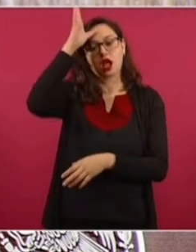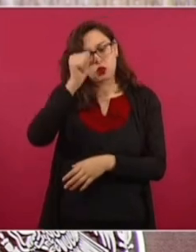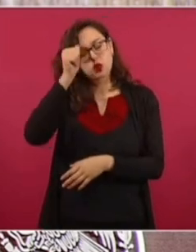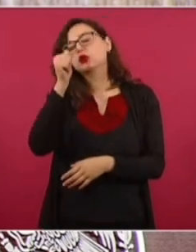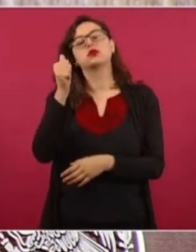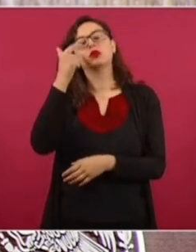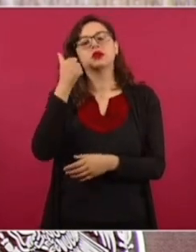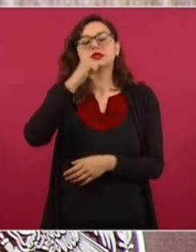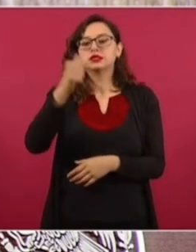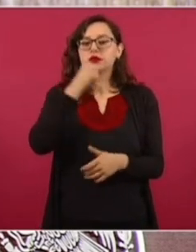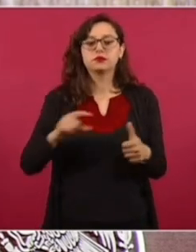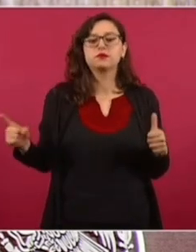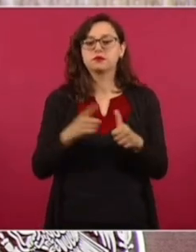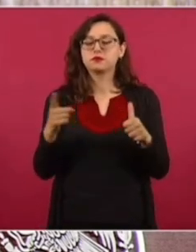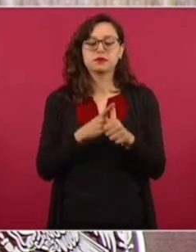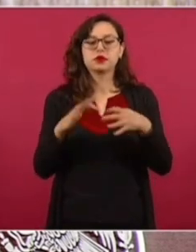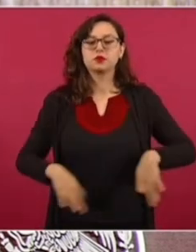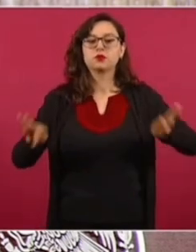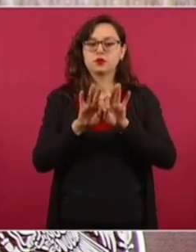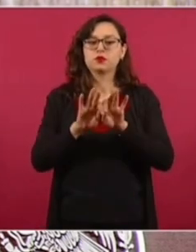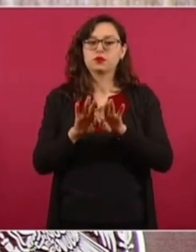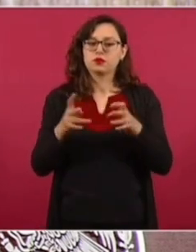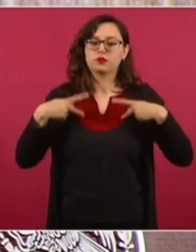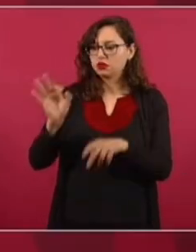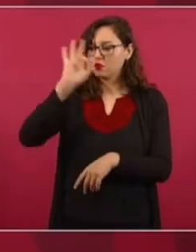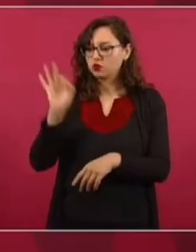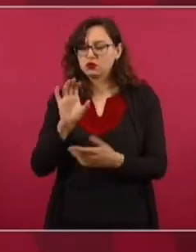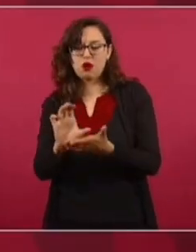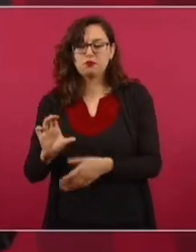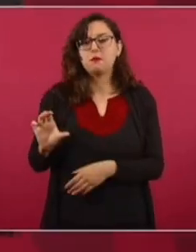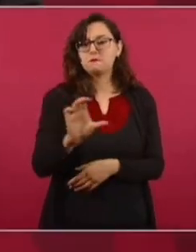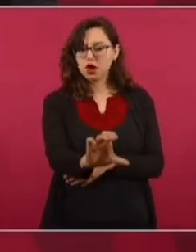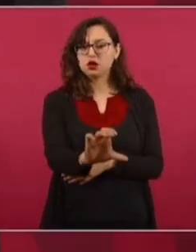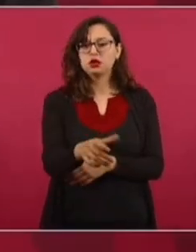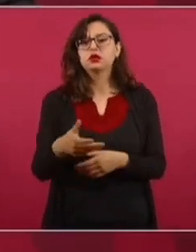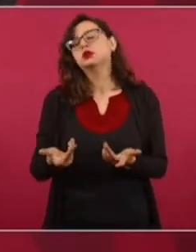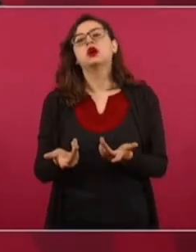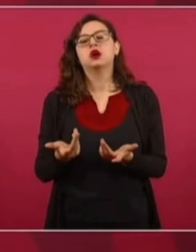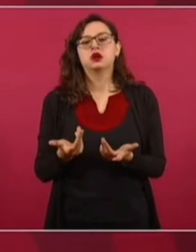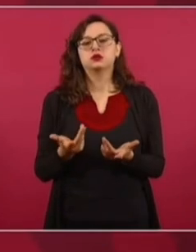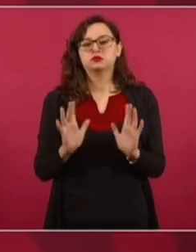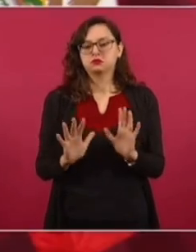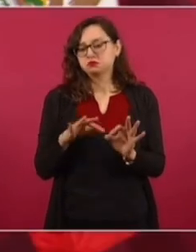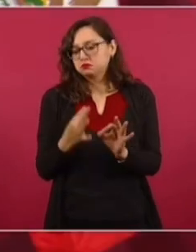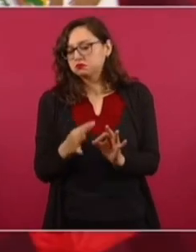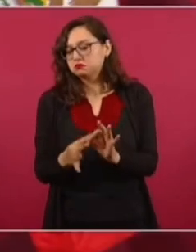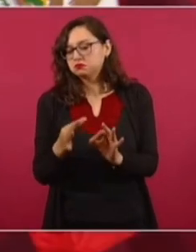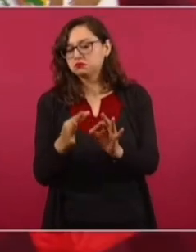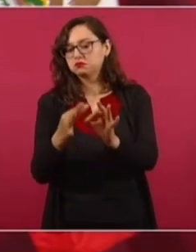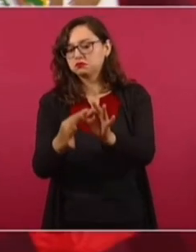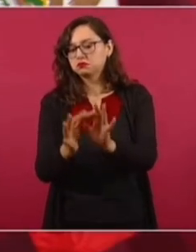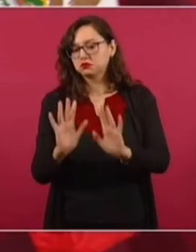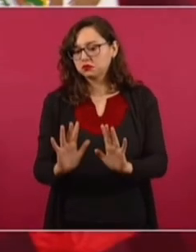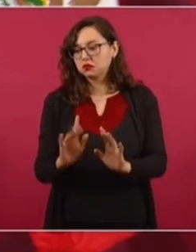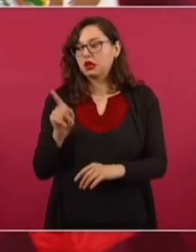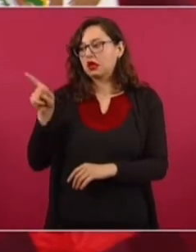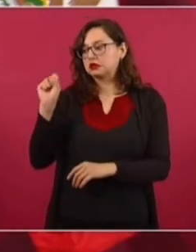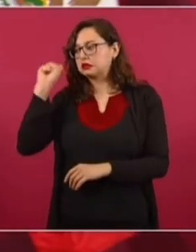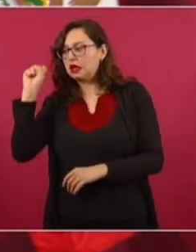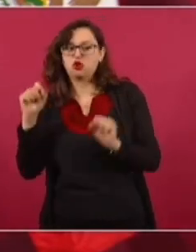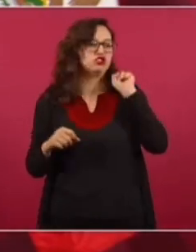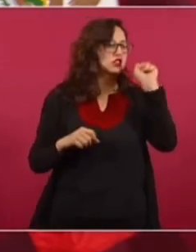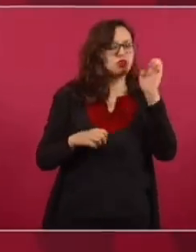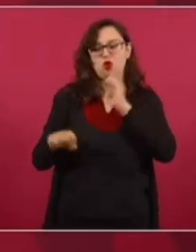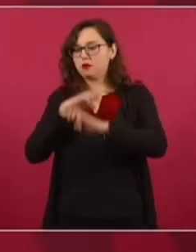procurando siempre que se beneficie a los trabajadores, independientemente de las diferencias entre los sindicatos